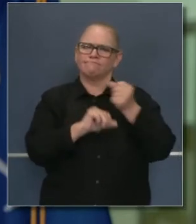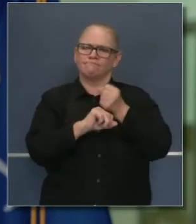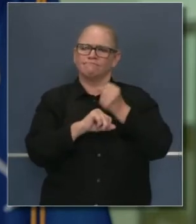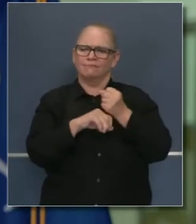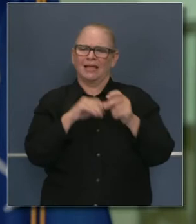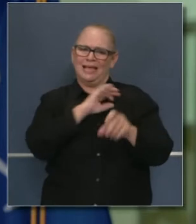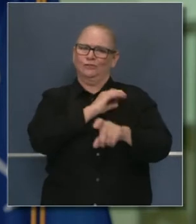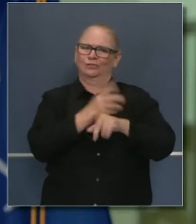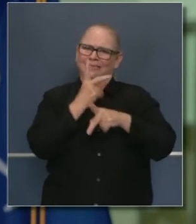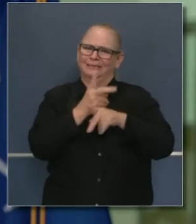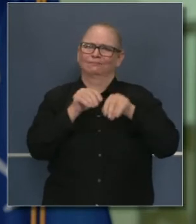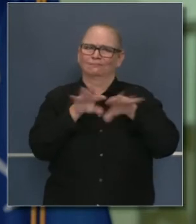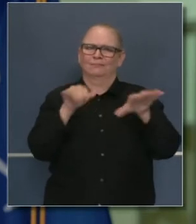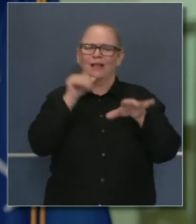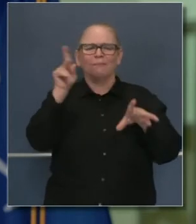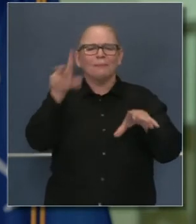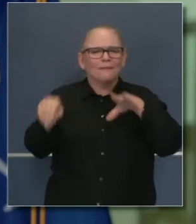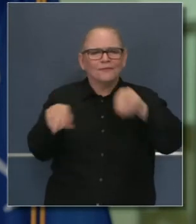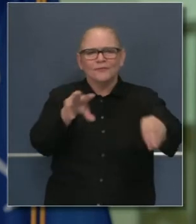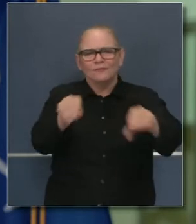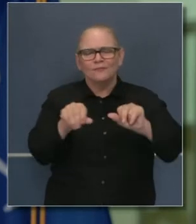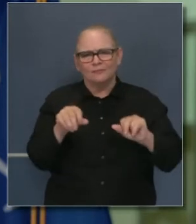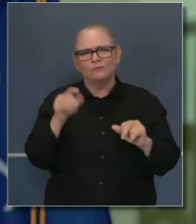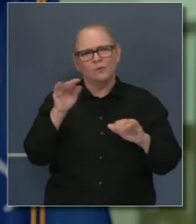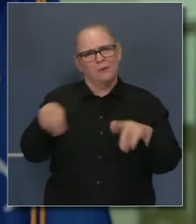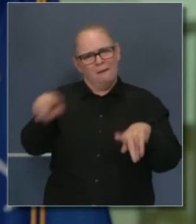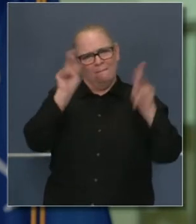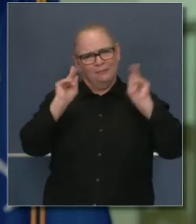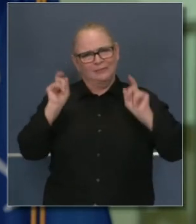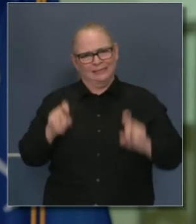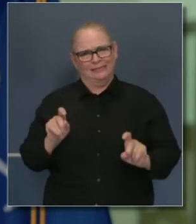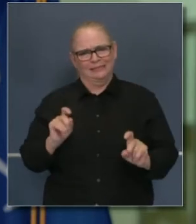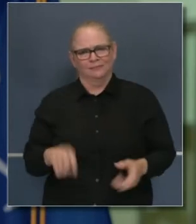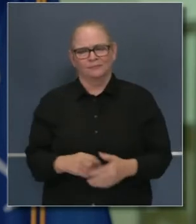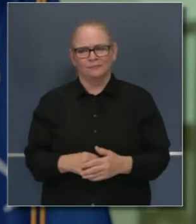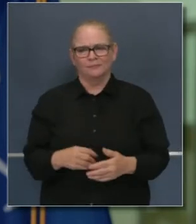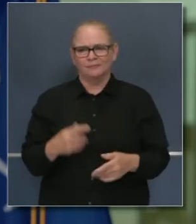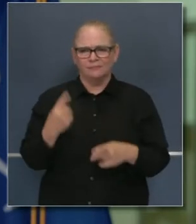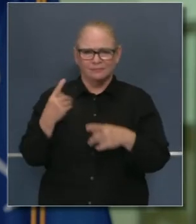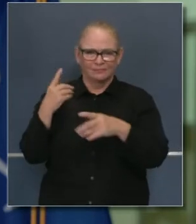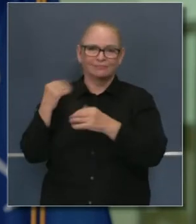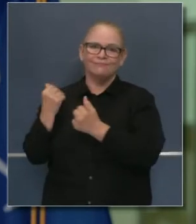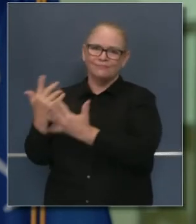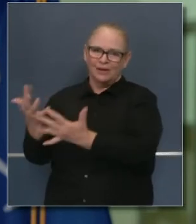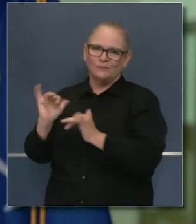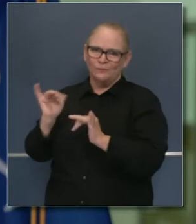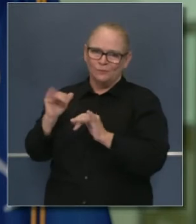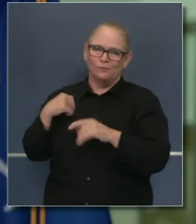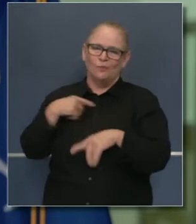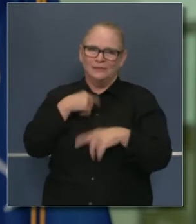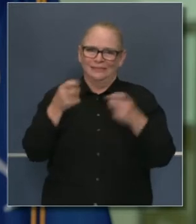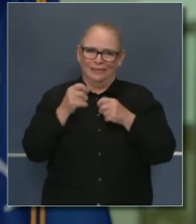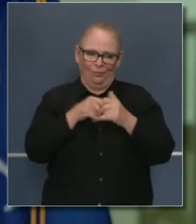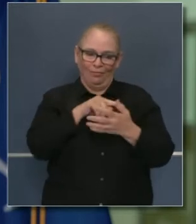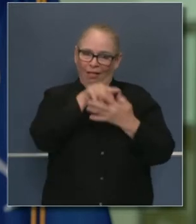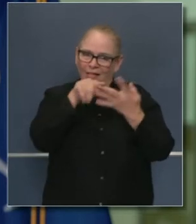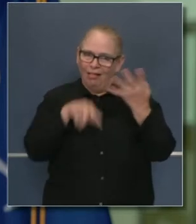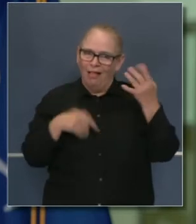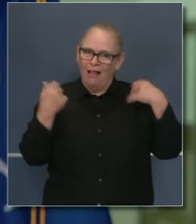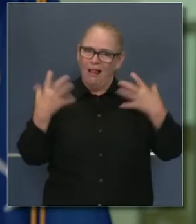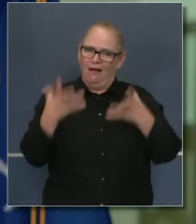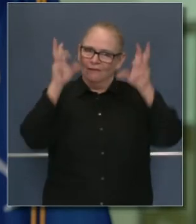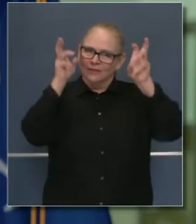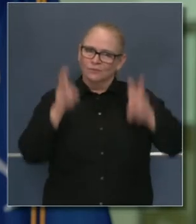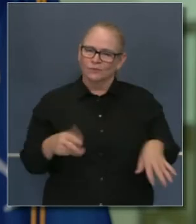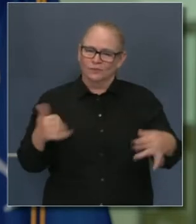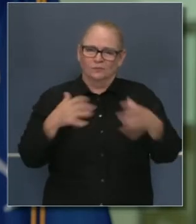brindarnos energía, pero también para resolver todo lo que está pasando con los incendios forestales y para seguir manteniéndonos